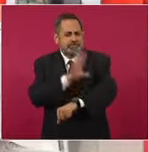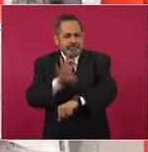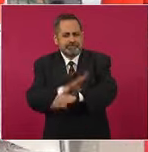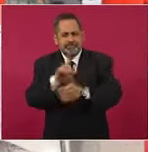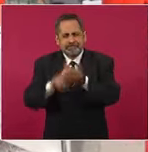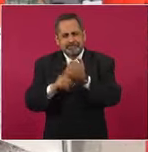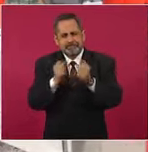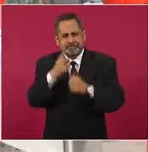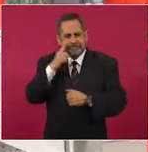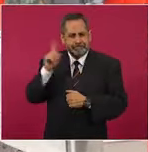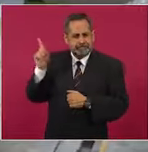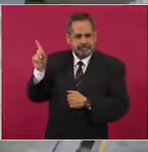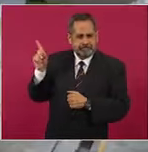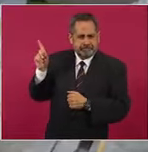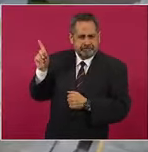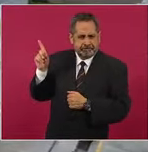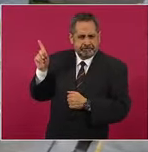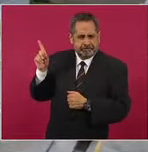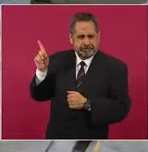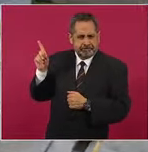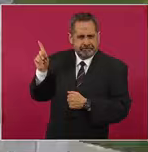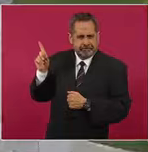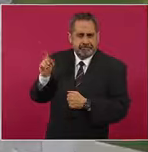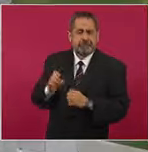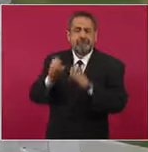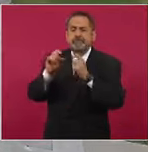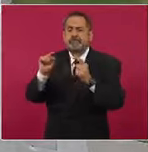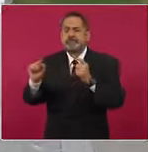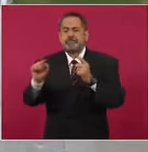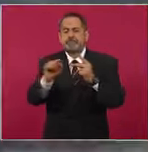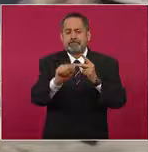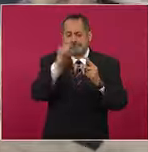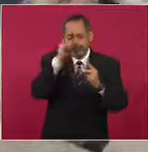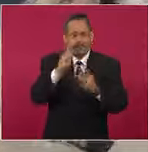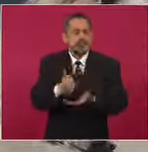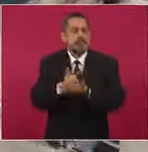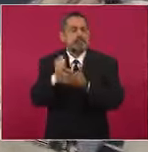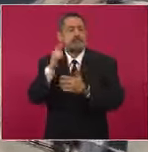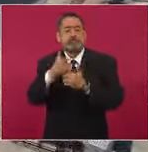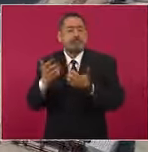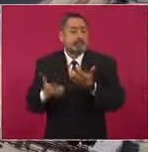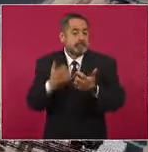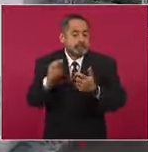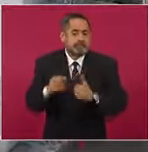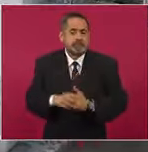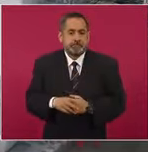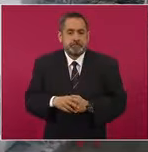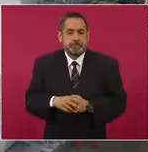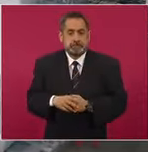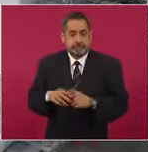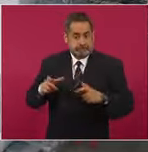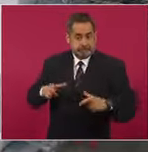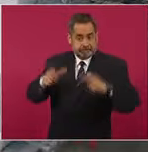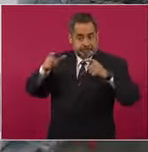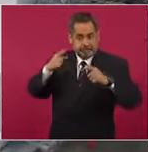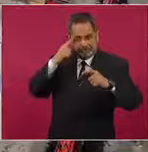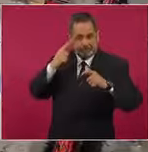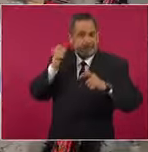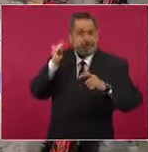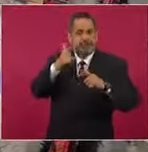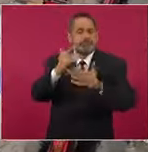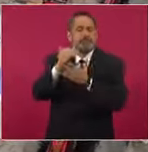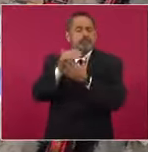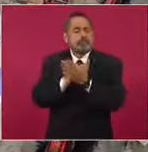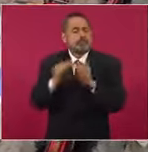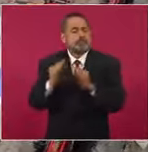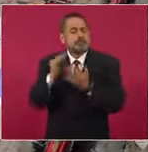ductos de HVAC en los edificios Telecom y Contraincendio. Las cuatro torres de enfriamiento presentan un 68% de avance en